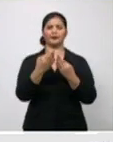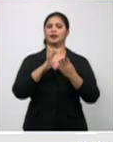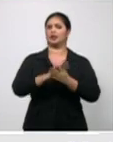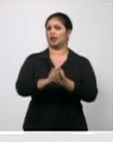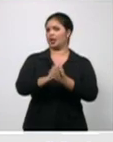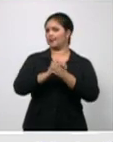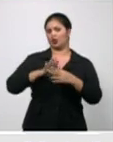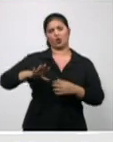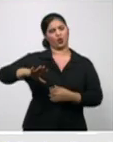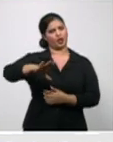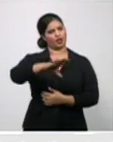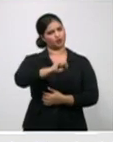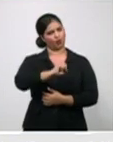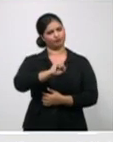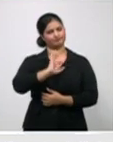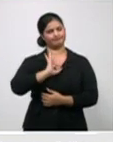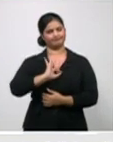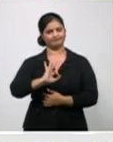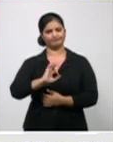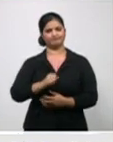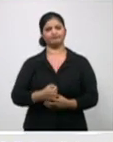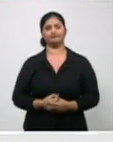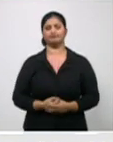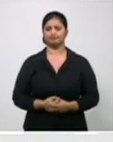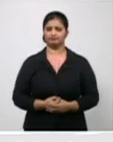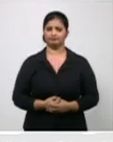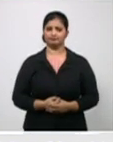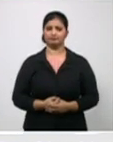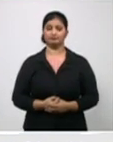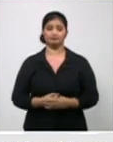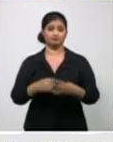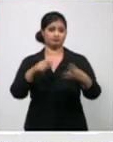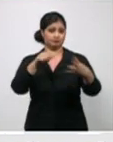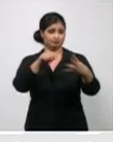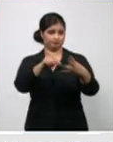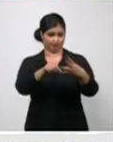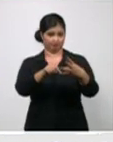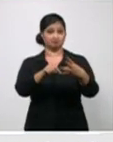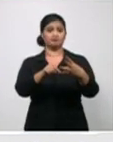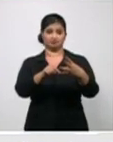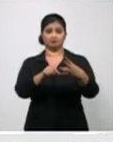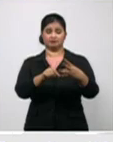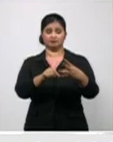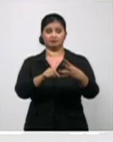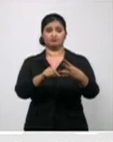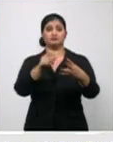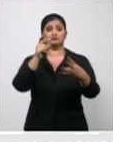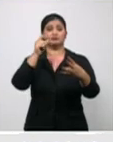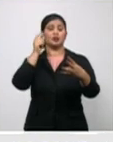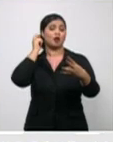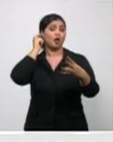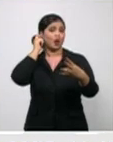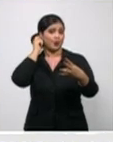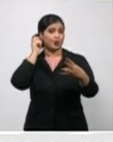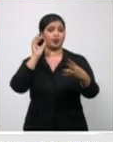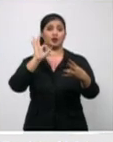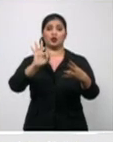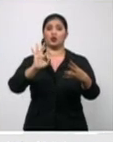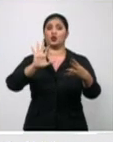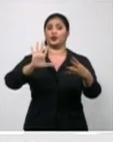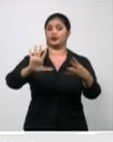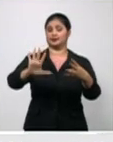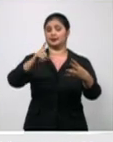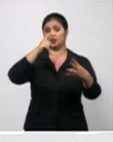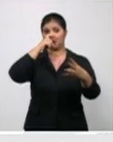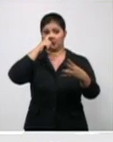y amigos. La otra es una persona, una paciente de 85 años de edad, del